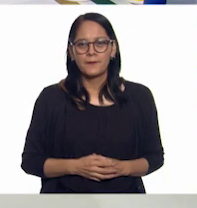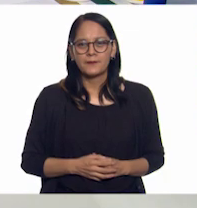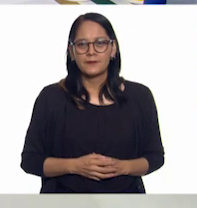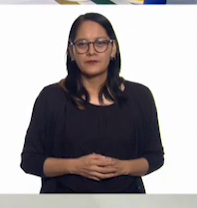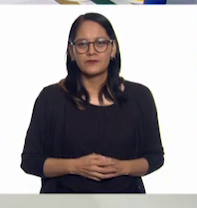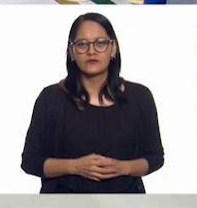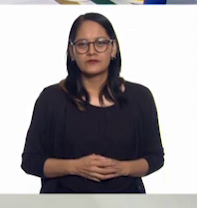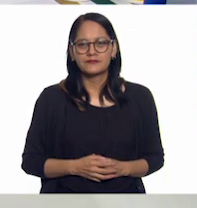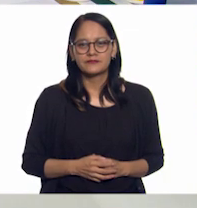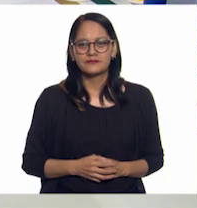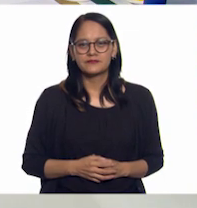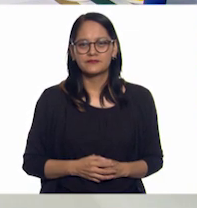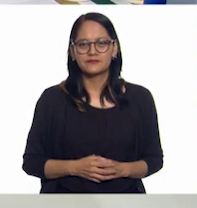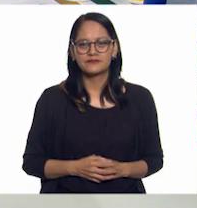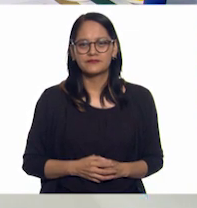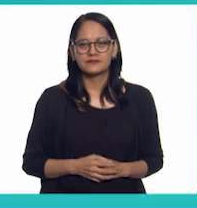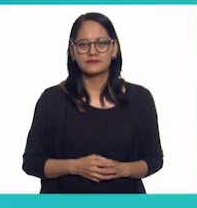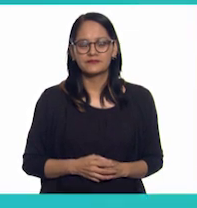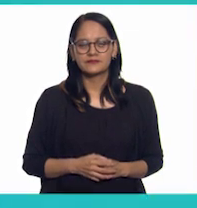¿Aquí? Sí, es este.